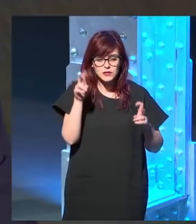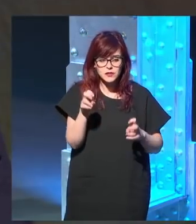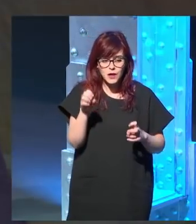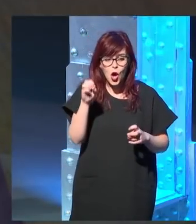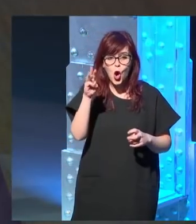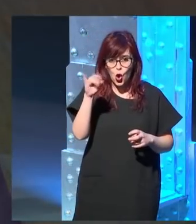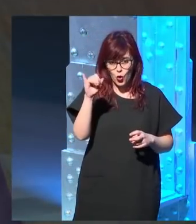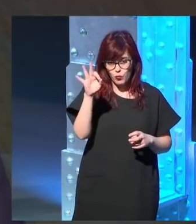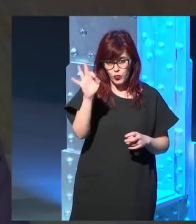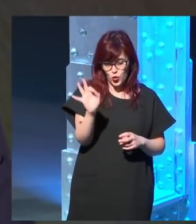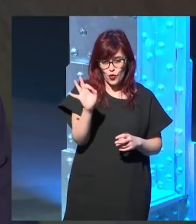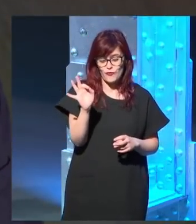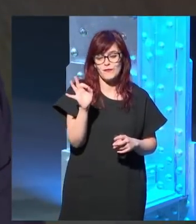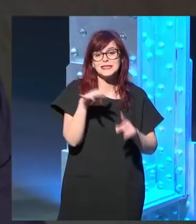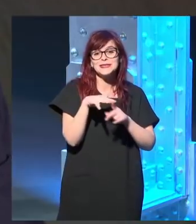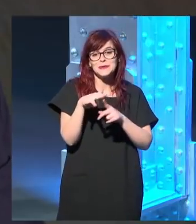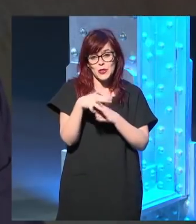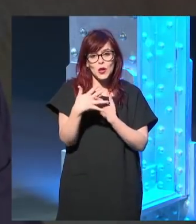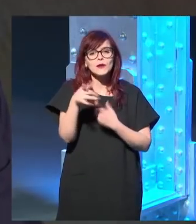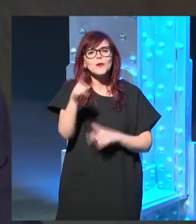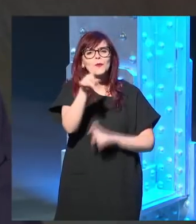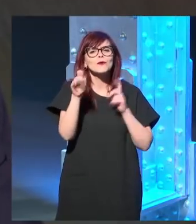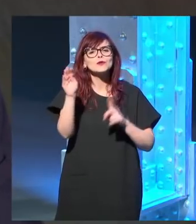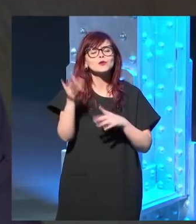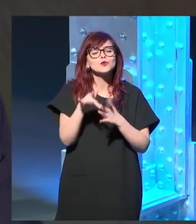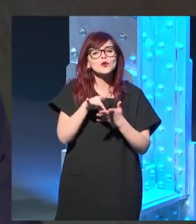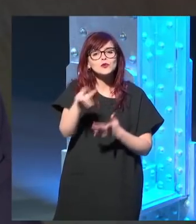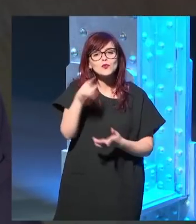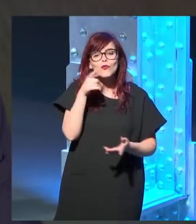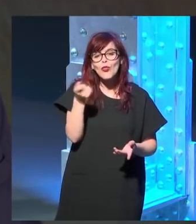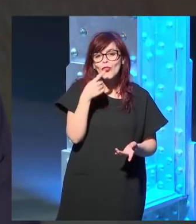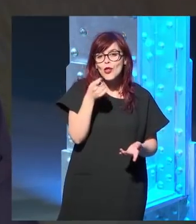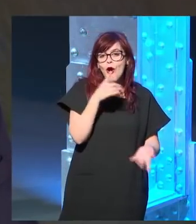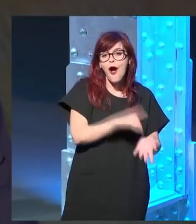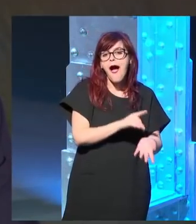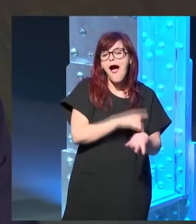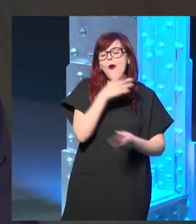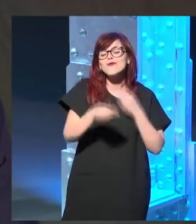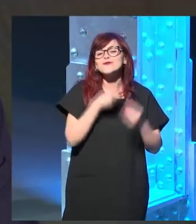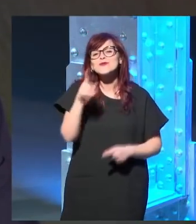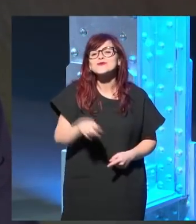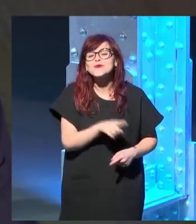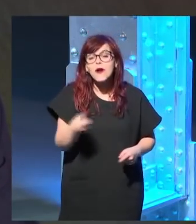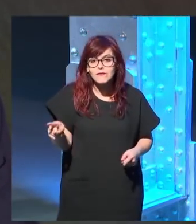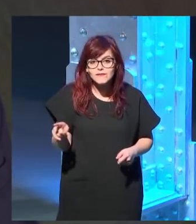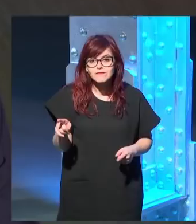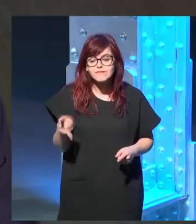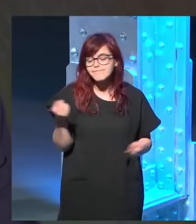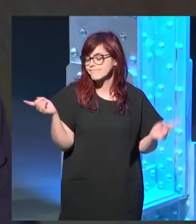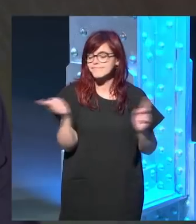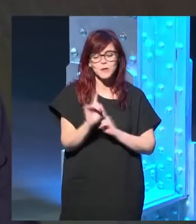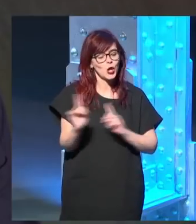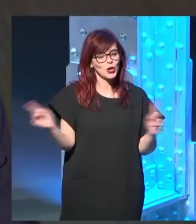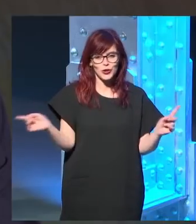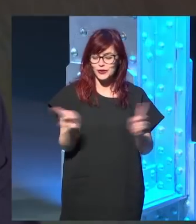una pregunta que Carlos supe eso, si tú has escrito alguna vez bajo los efectos de alguna droga. No. ¿No? No,